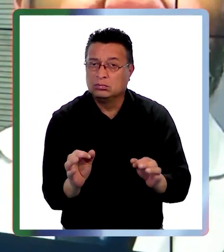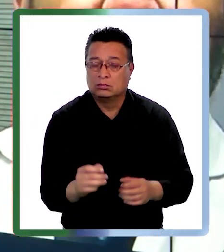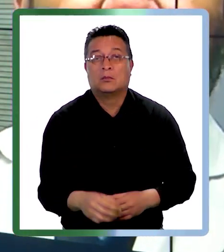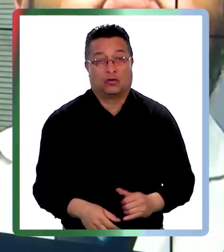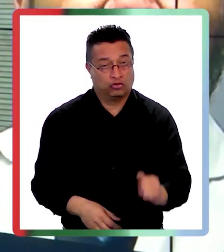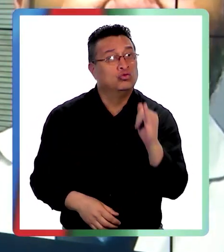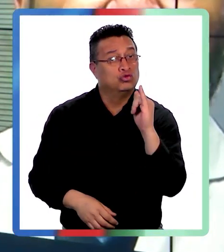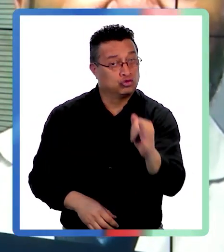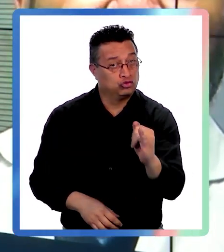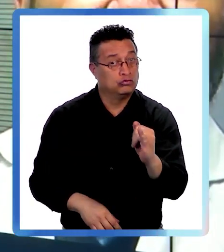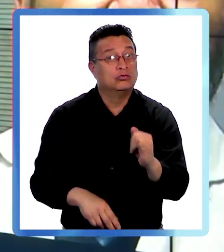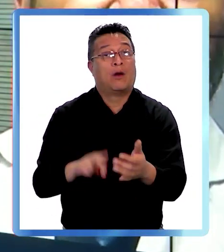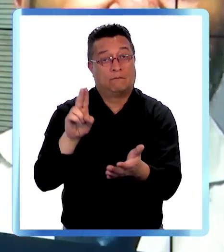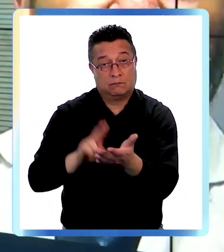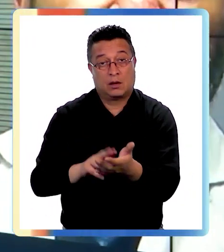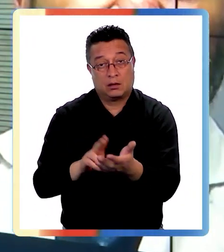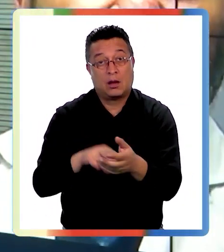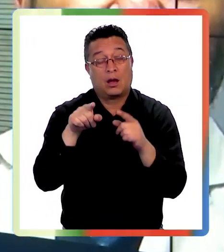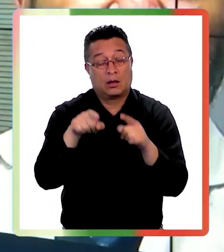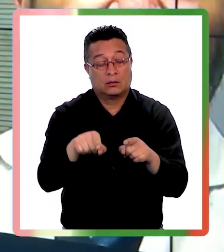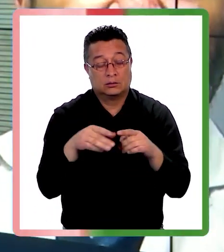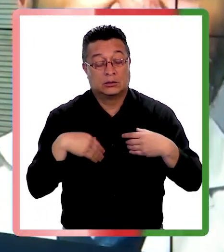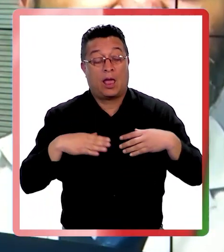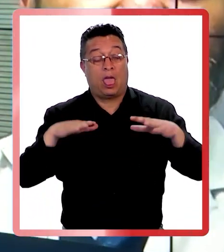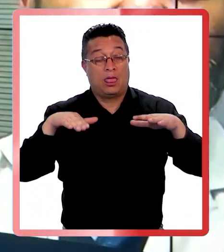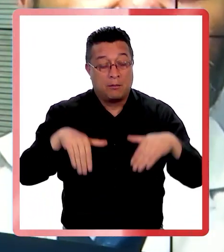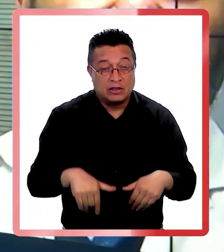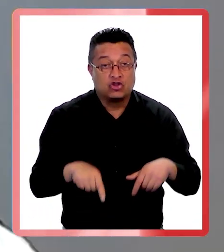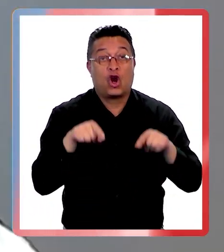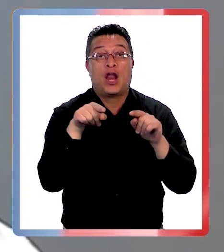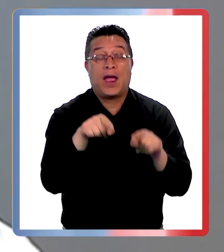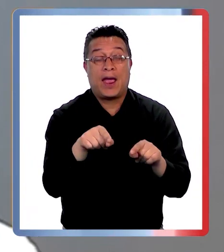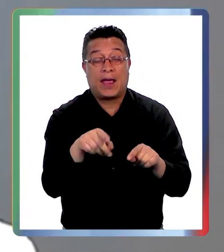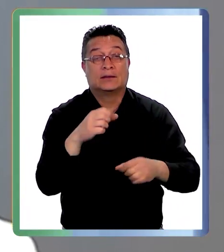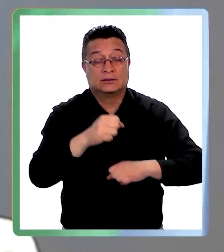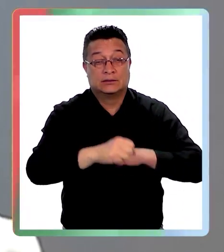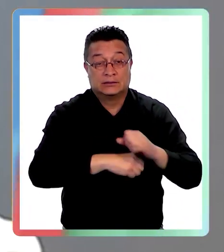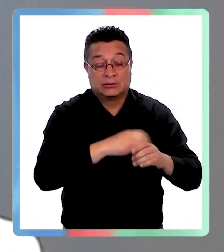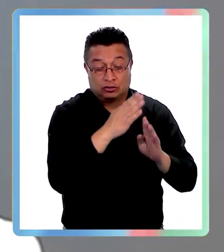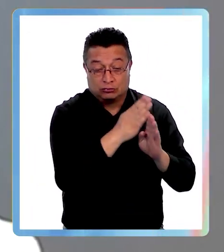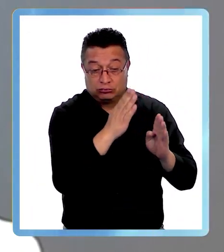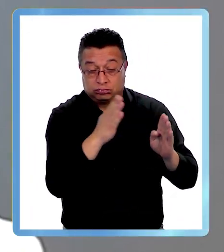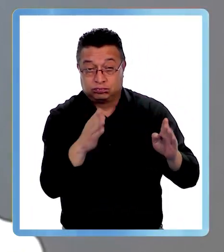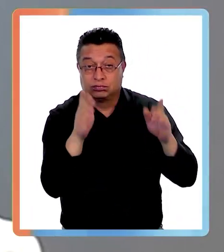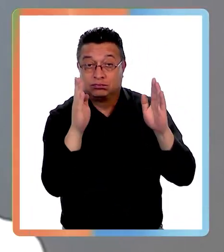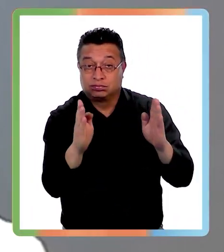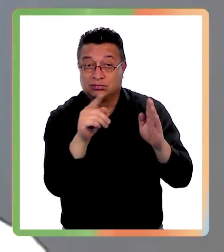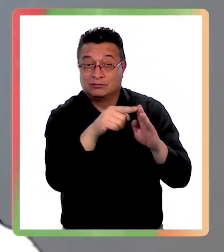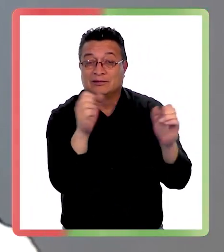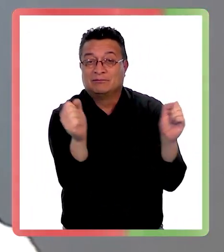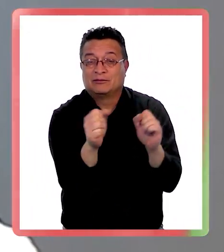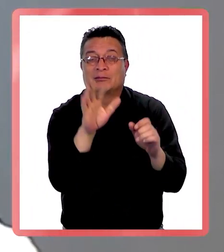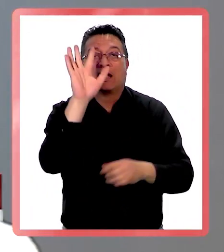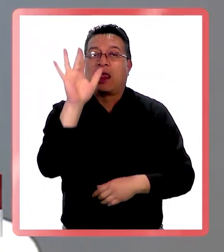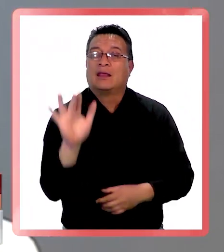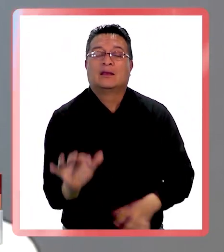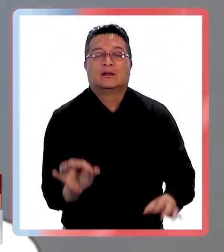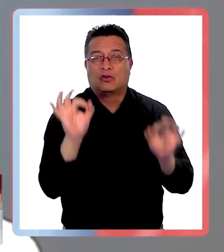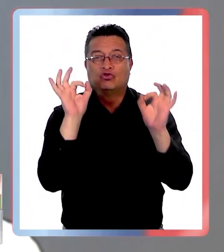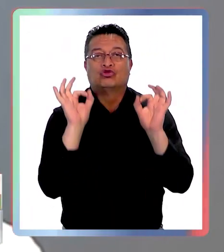Sí, la verdad es que la depresión estacional es una depresión que se da, como lo dice el nombre, ¿no? Característicamente